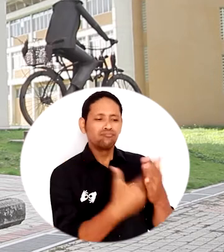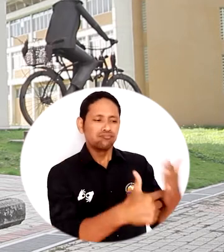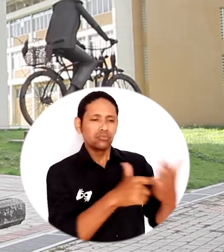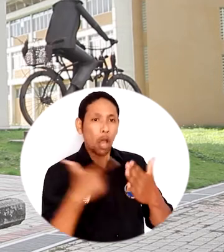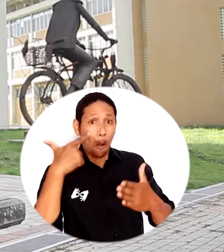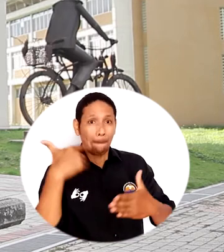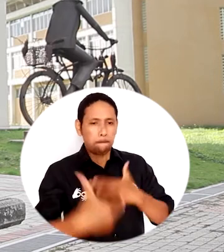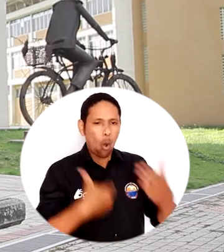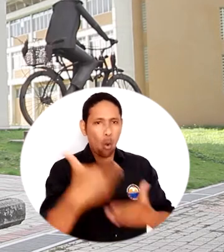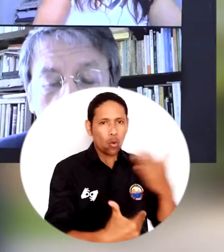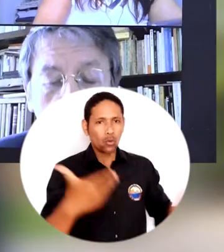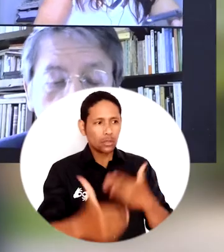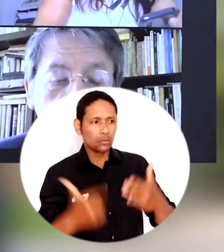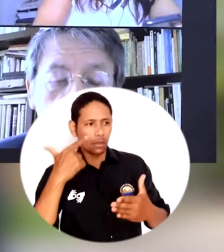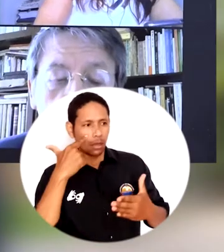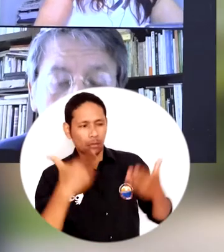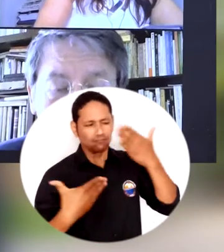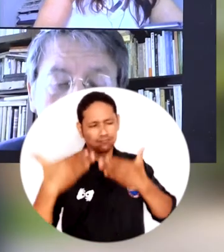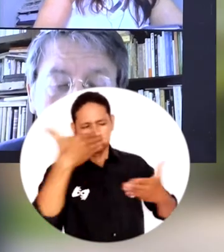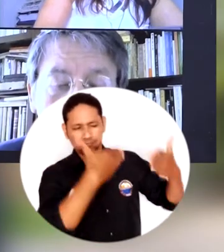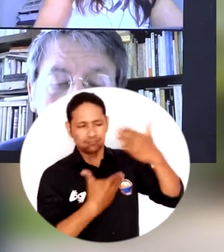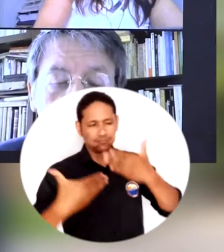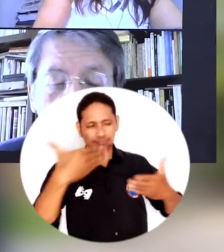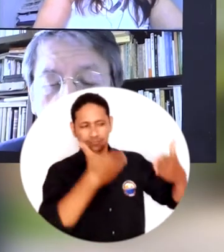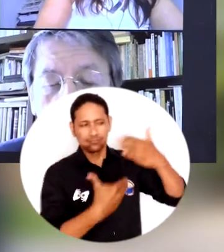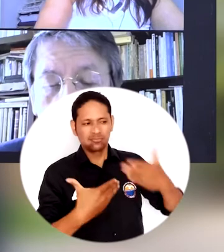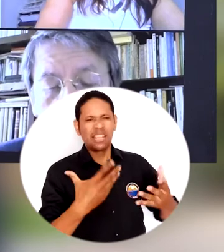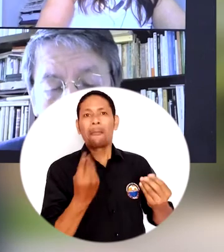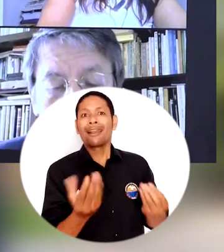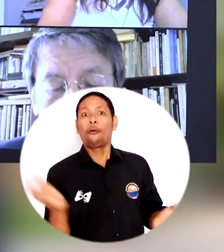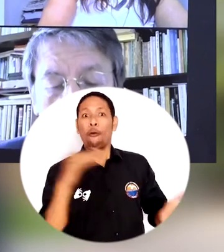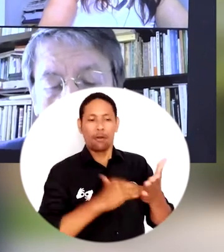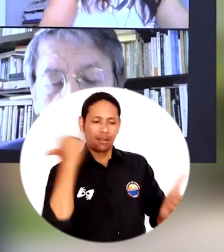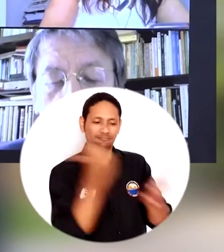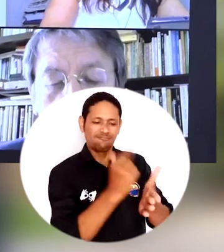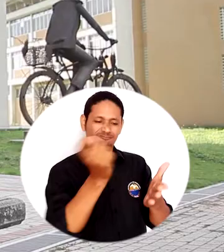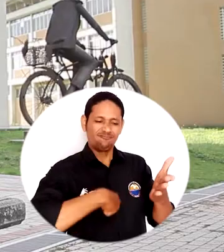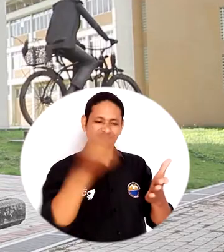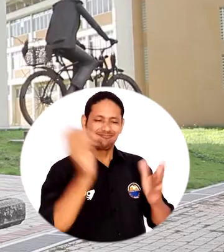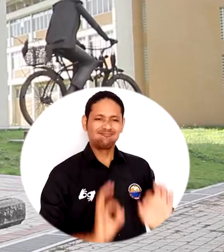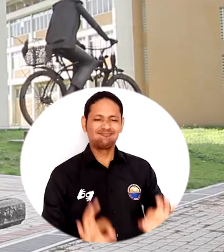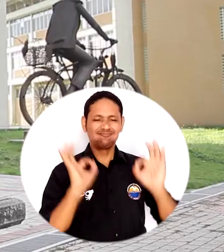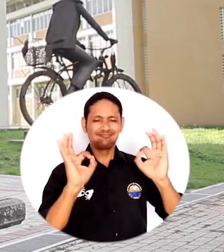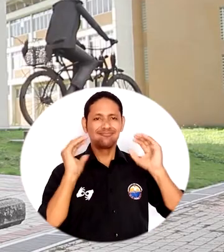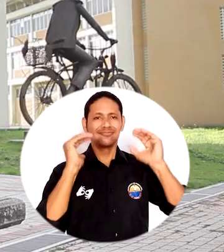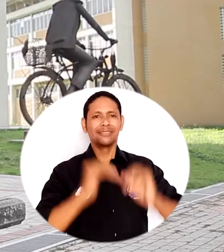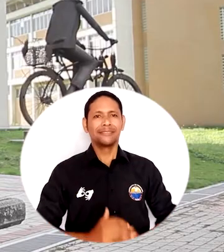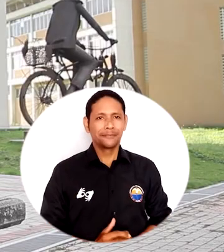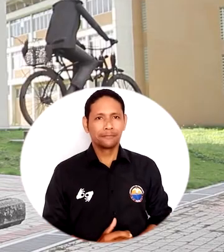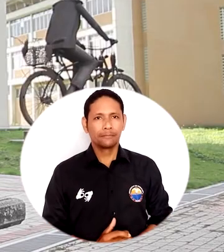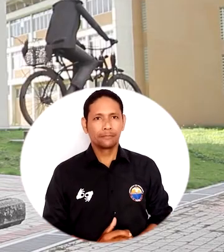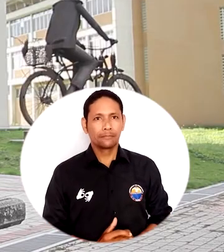El Campus TV, programa institucional de la